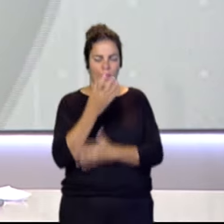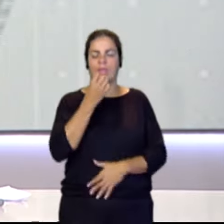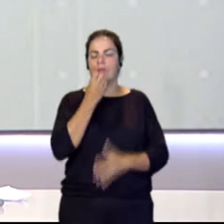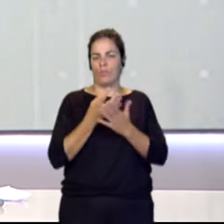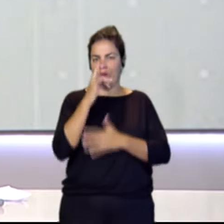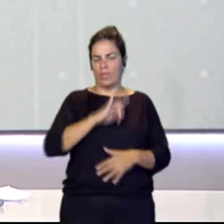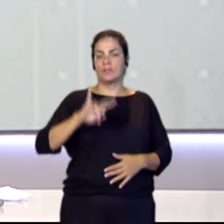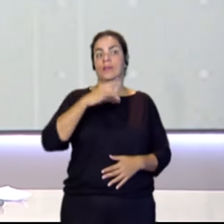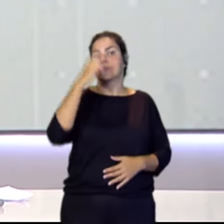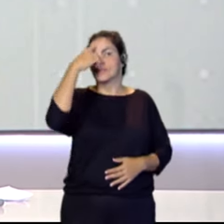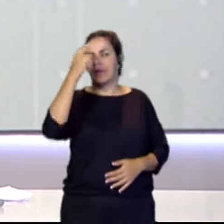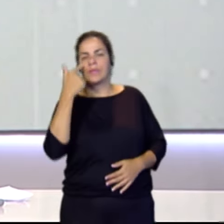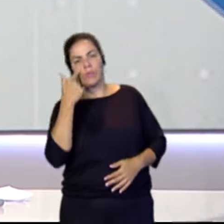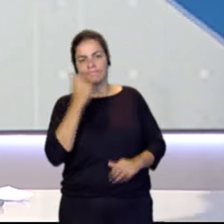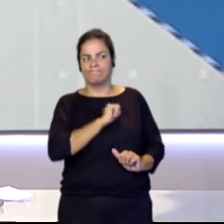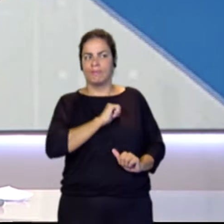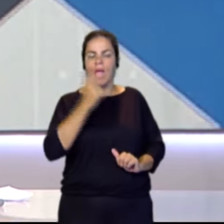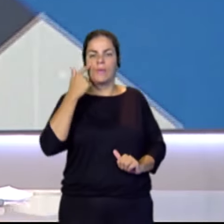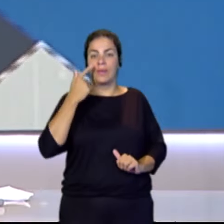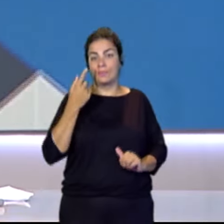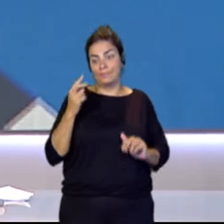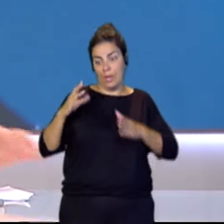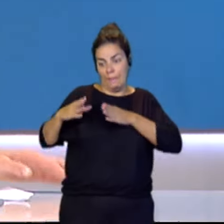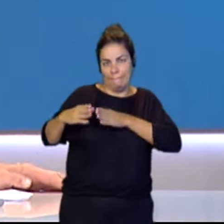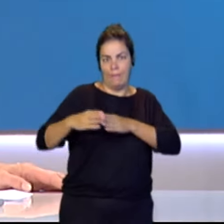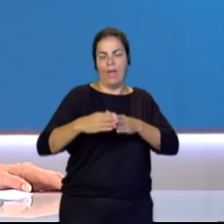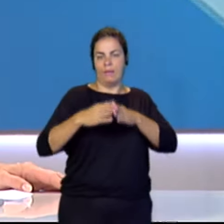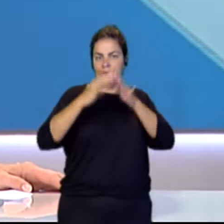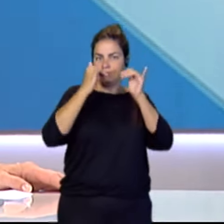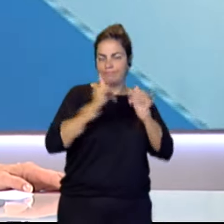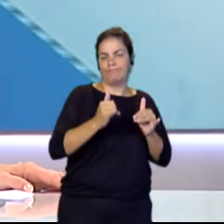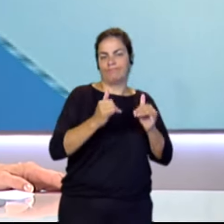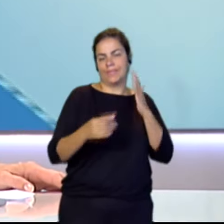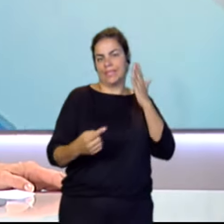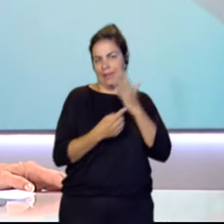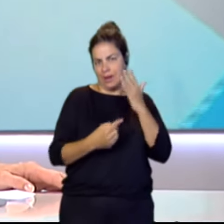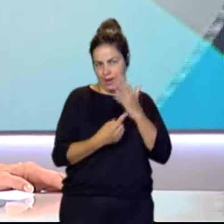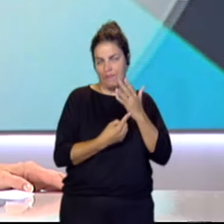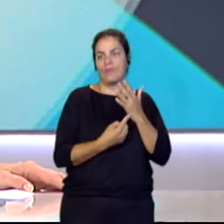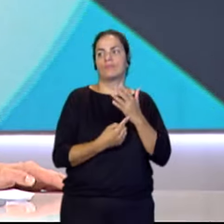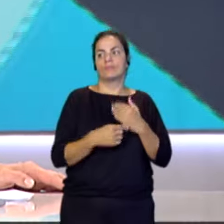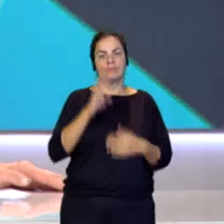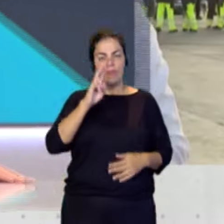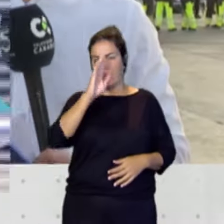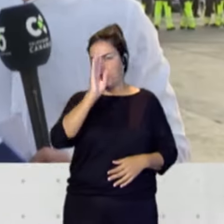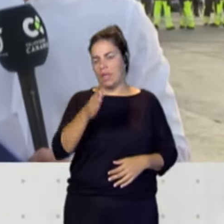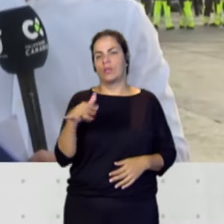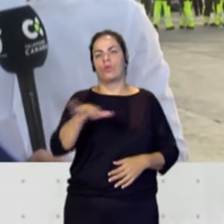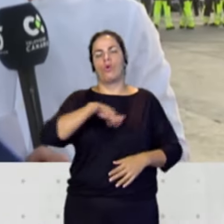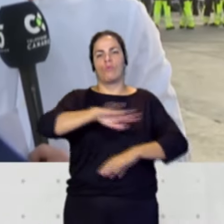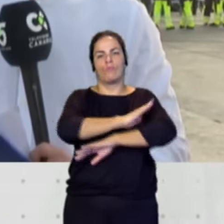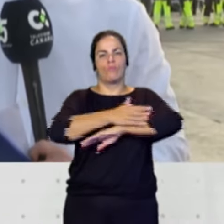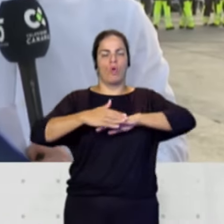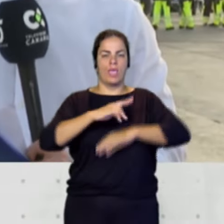Saben que estamos pendientes de la llegada de una nueva embarcación al sur de la isla de Tenerife. Nos vamos en directo hasta el Muelle